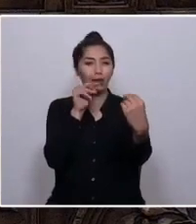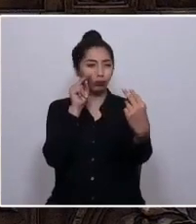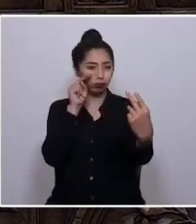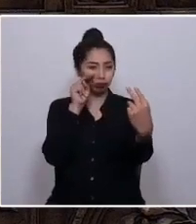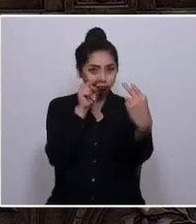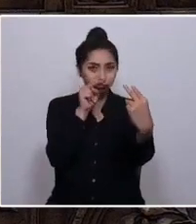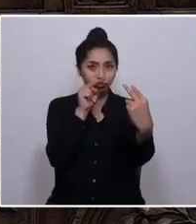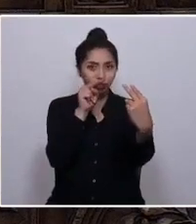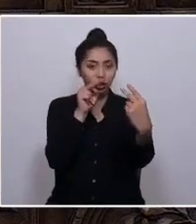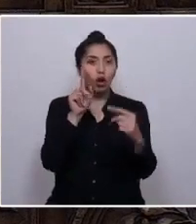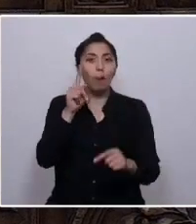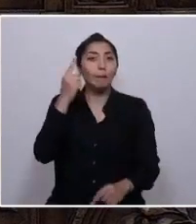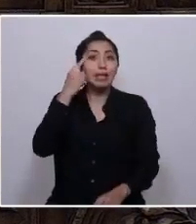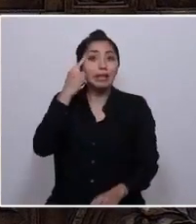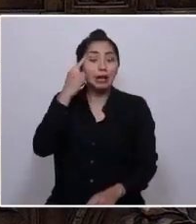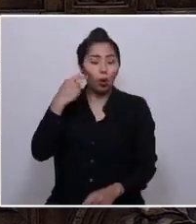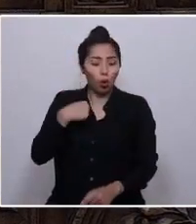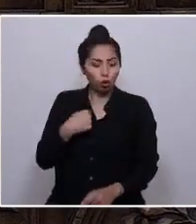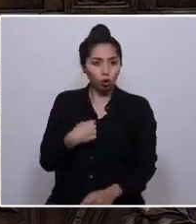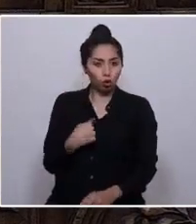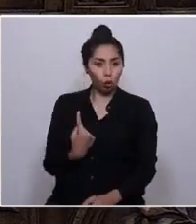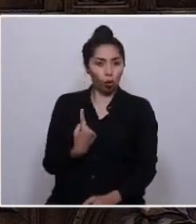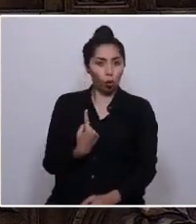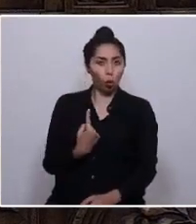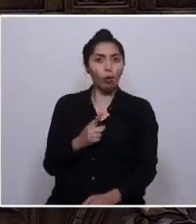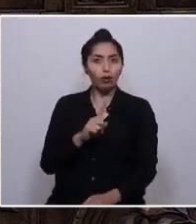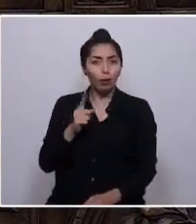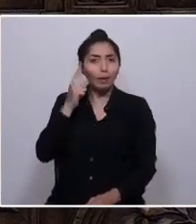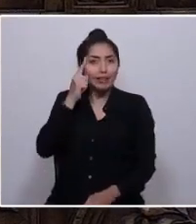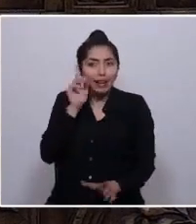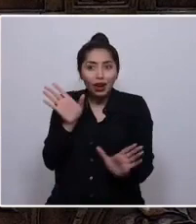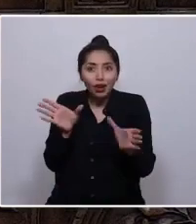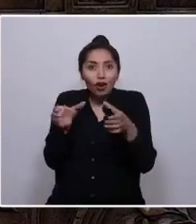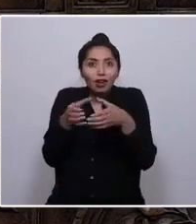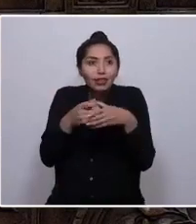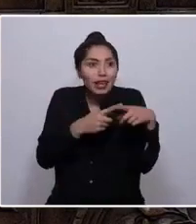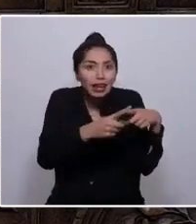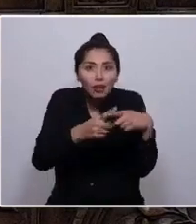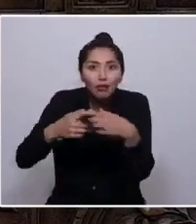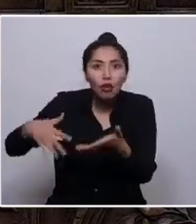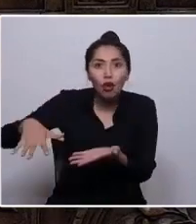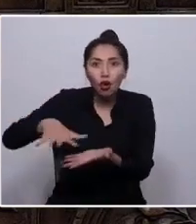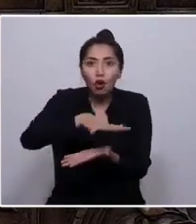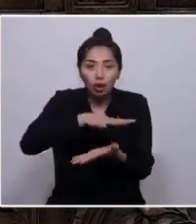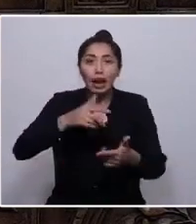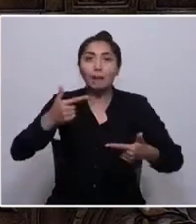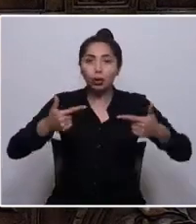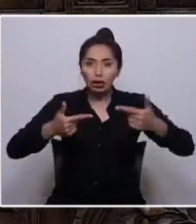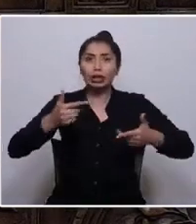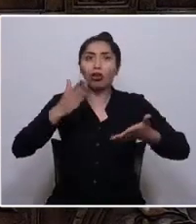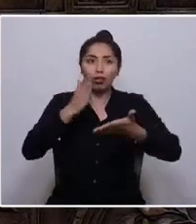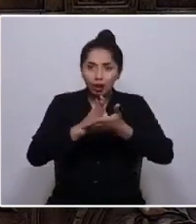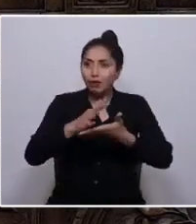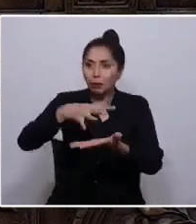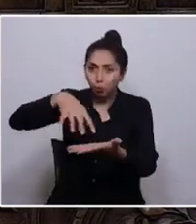dejemos de pensar en individual y pensemos en colectivo porque la política siempre es con llorar y con el cuero blando.